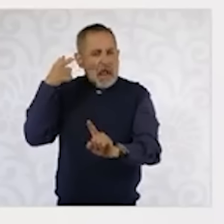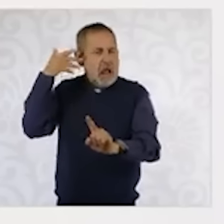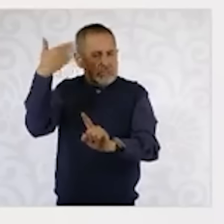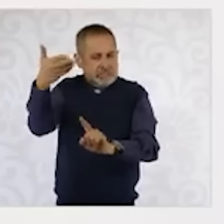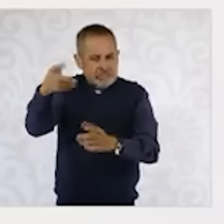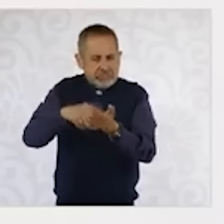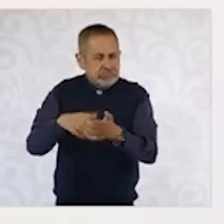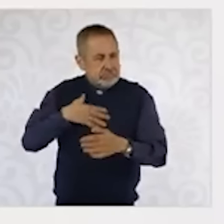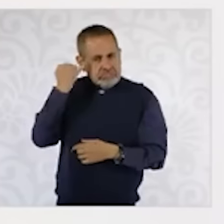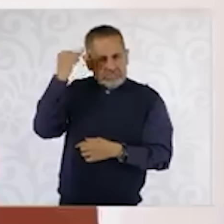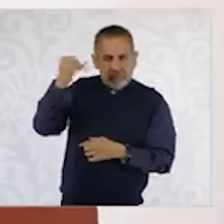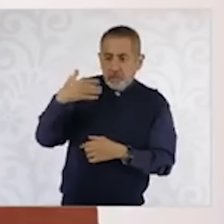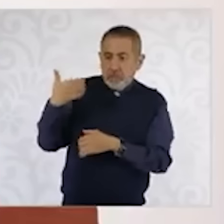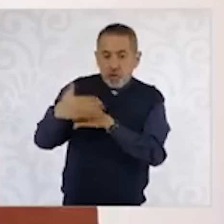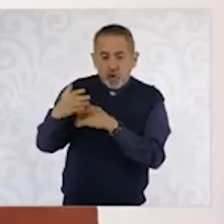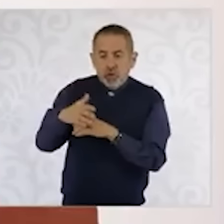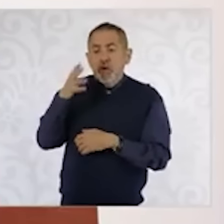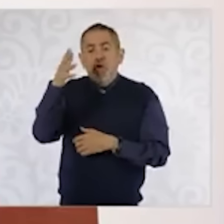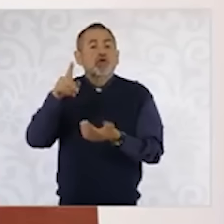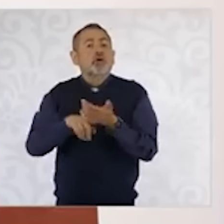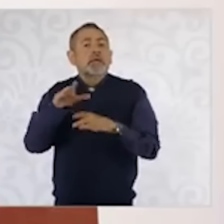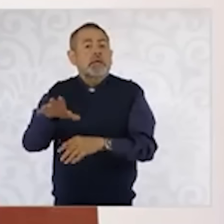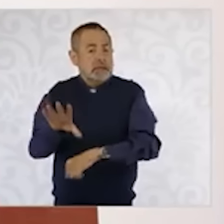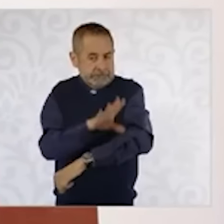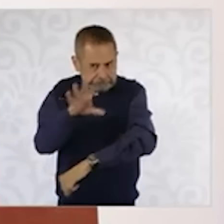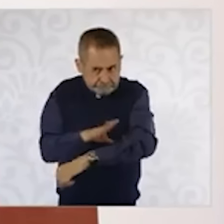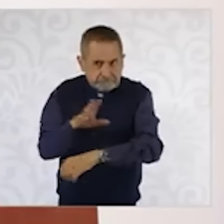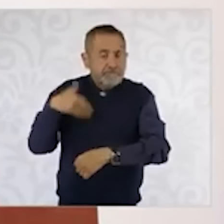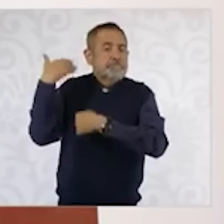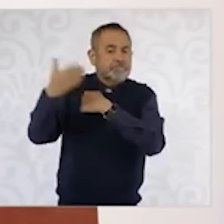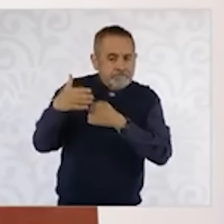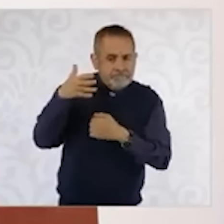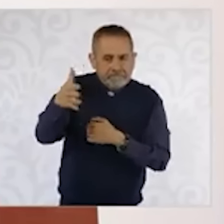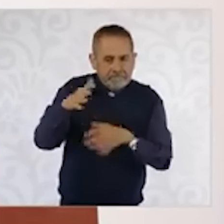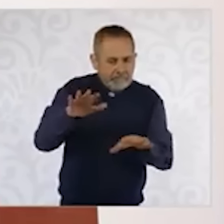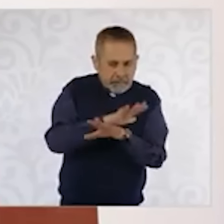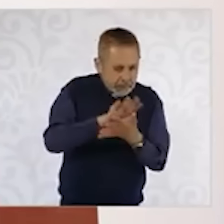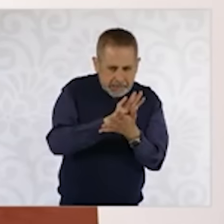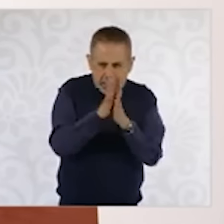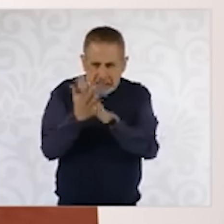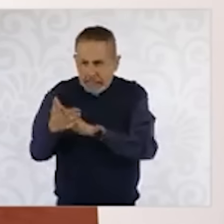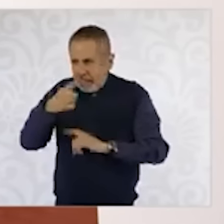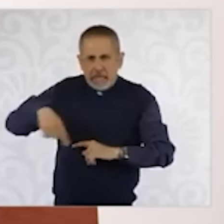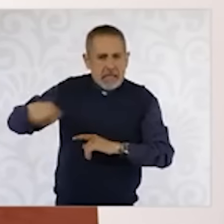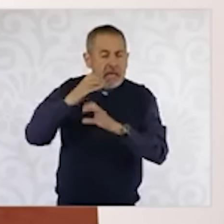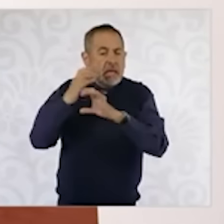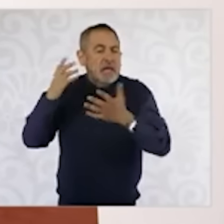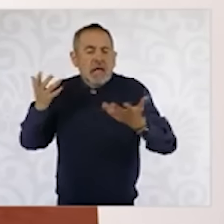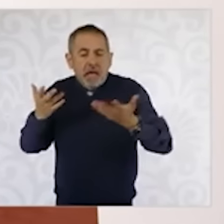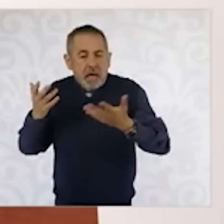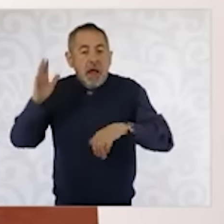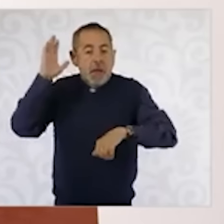particularmente para la generación eléctrica y poco a poco hacia el transporte pues que sean